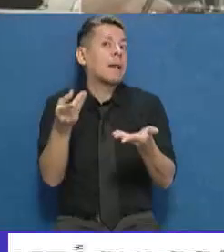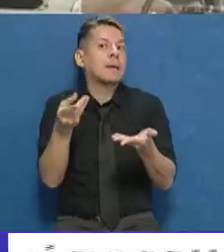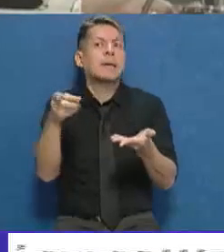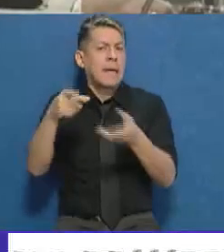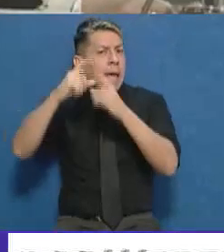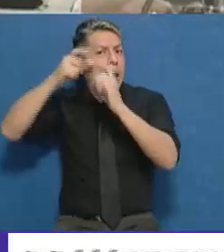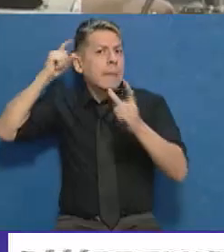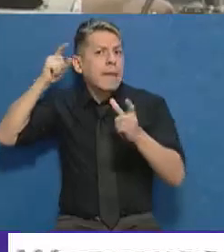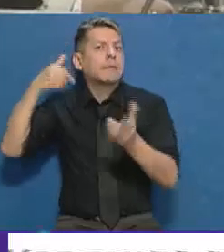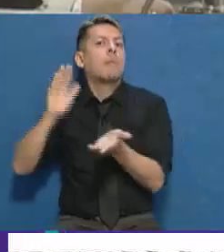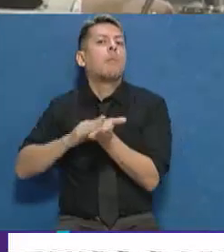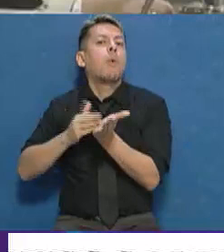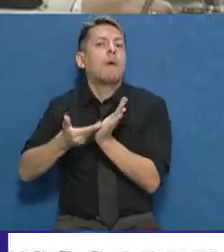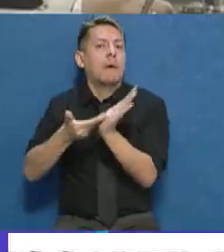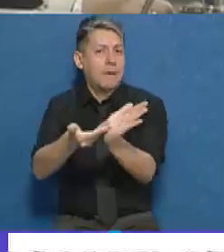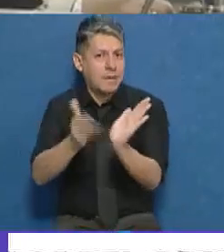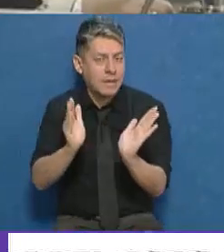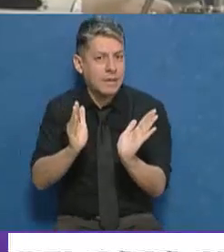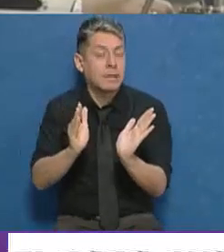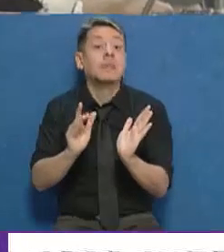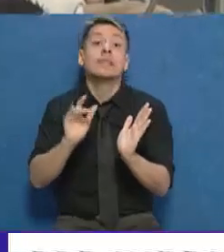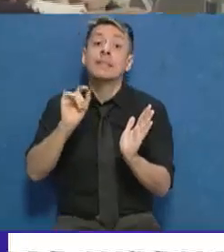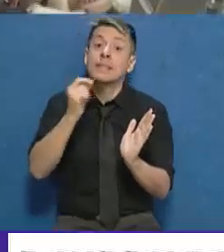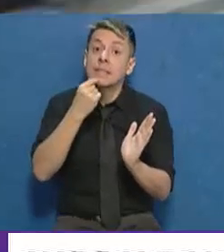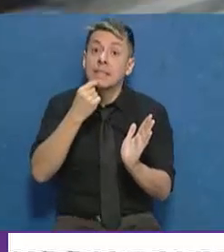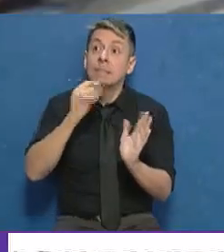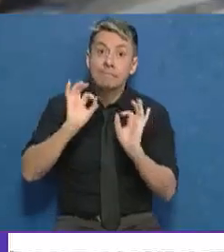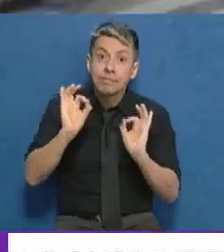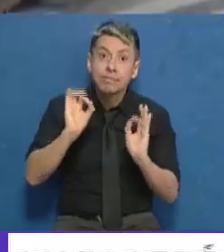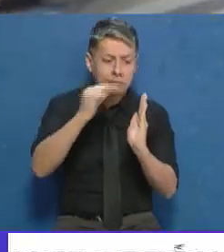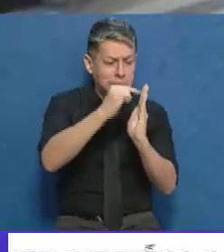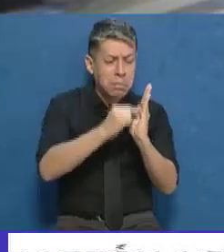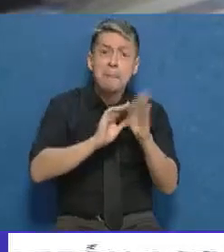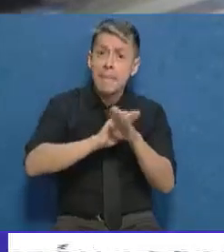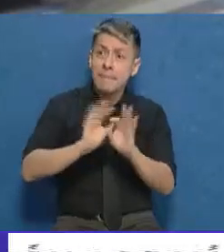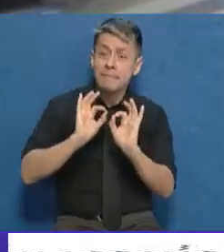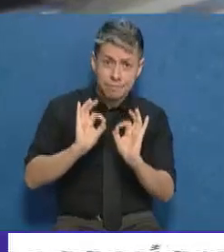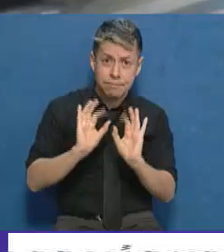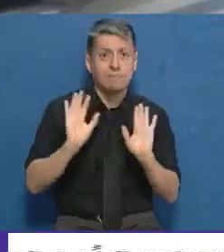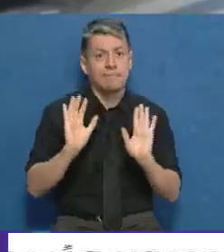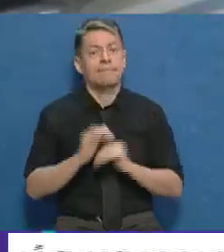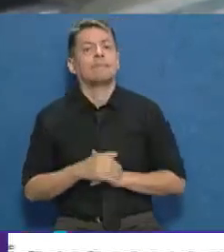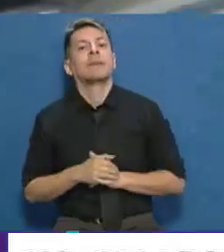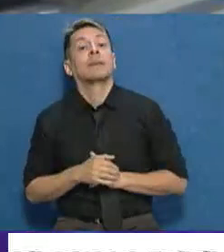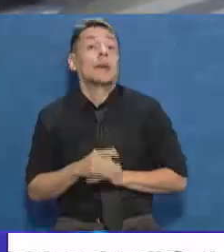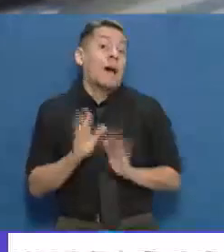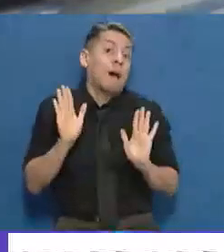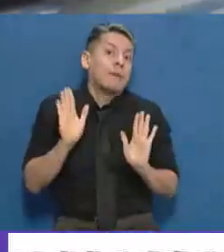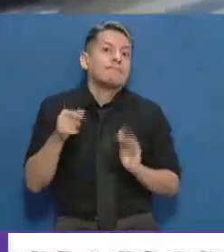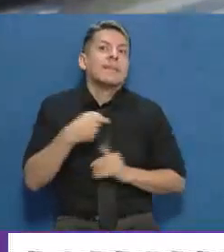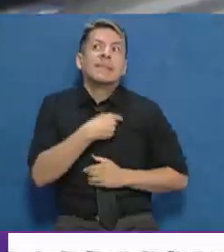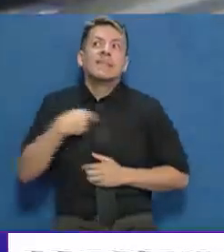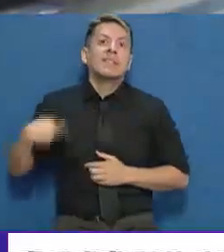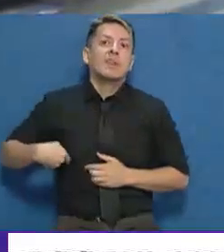antecedentes de la misma y si cumplía con los requisitos mínimos establecidos. Claro, hay que ver si los chinos aportan